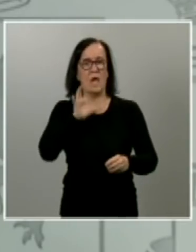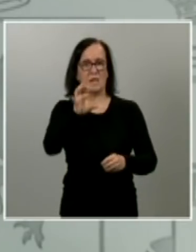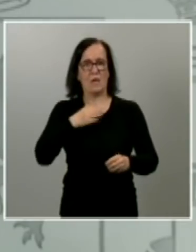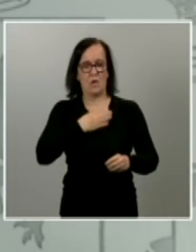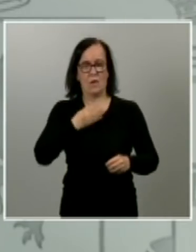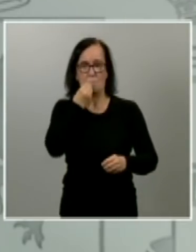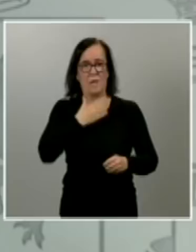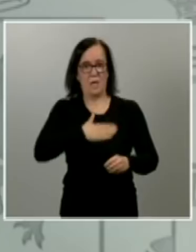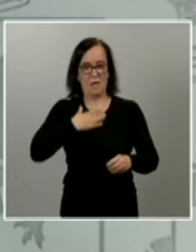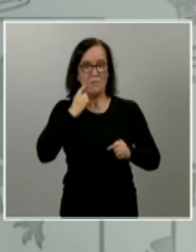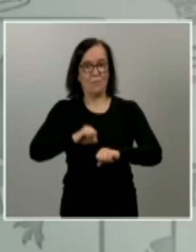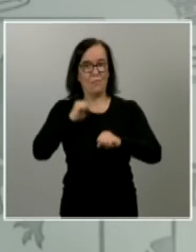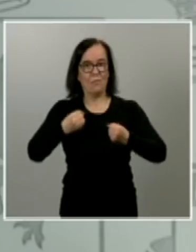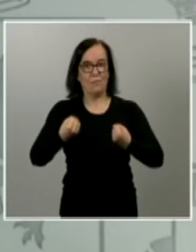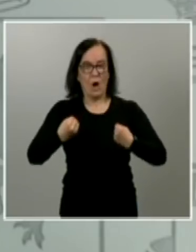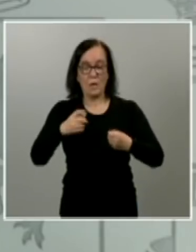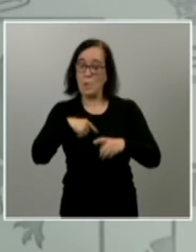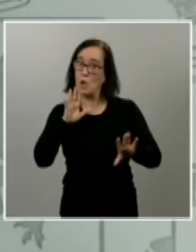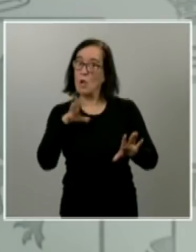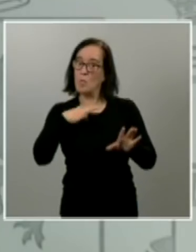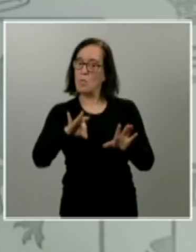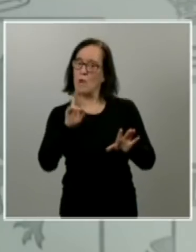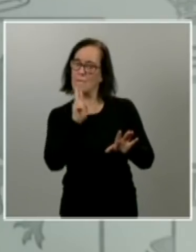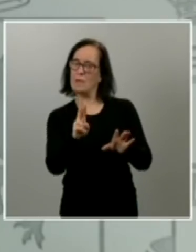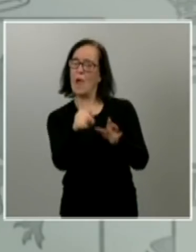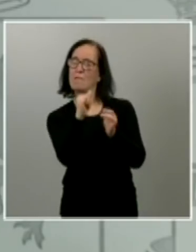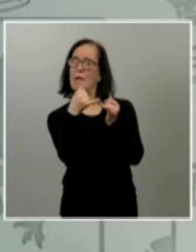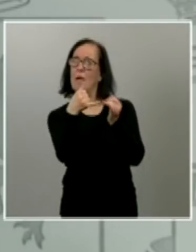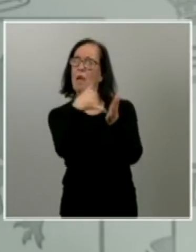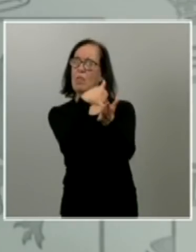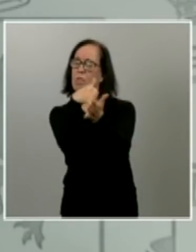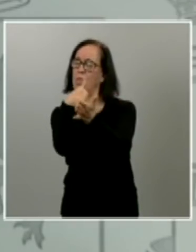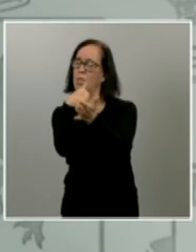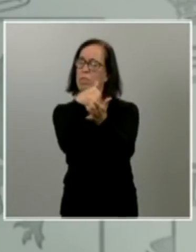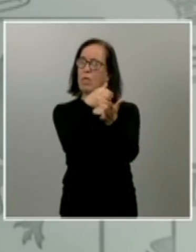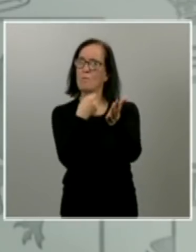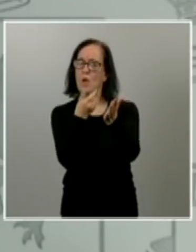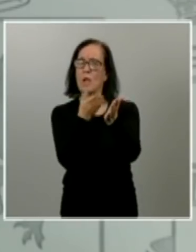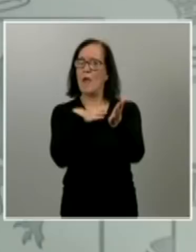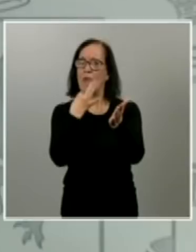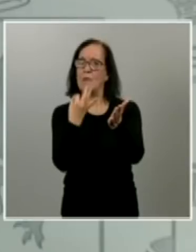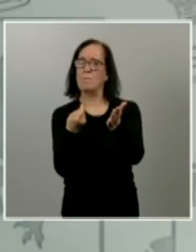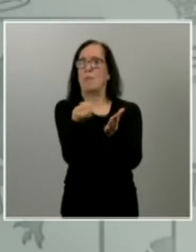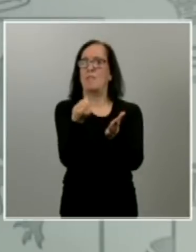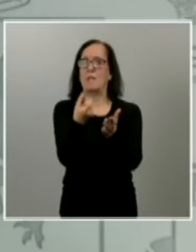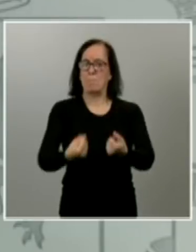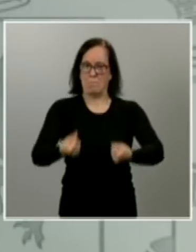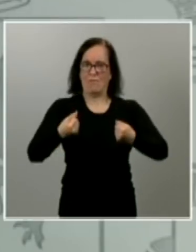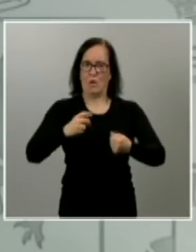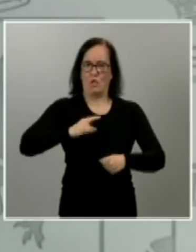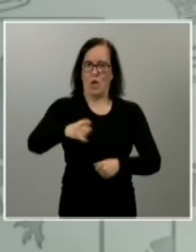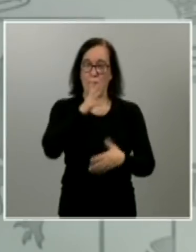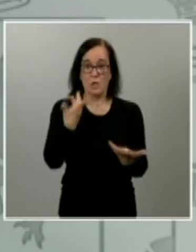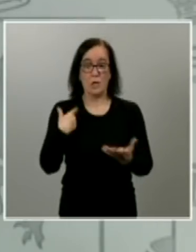del bienestar que también hemos visto tenía debilidades tenía fragilidades que tienen que ser reforzadas lo común lo que nos